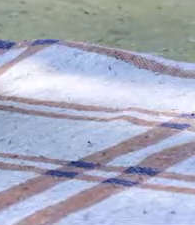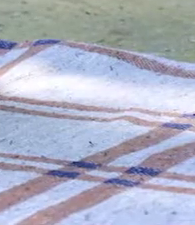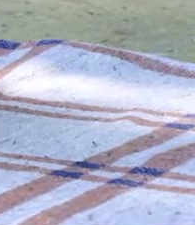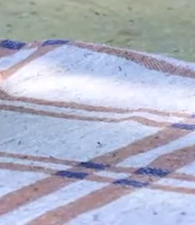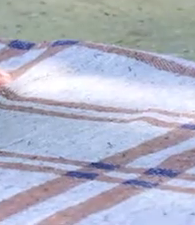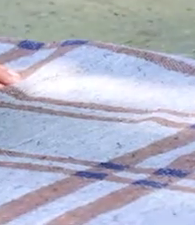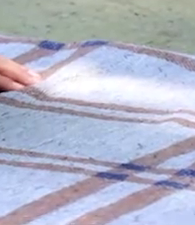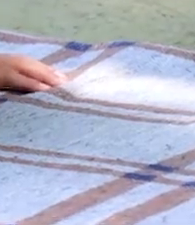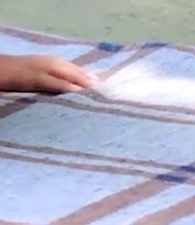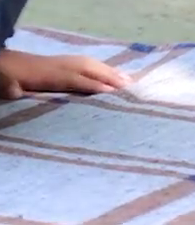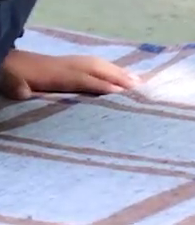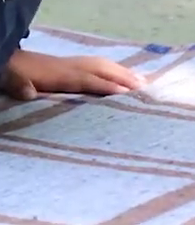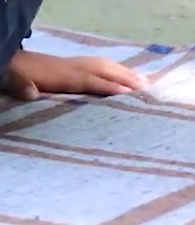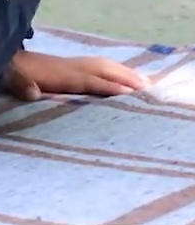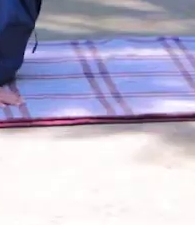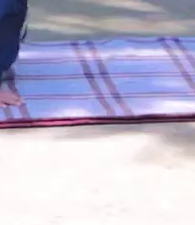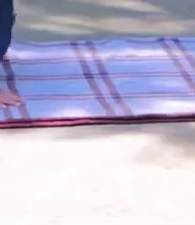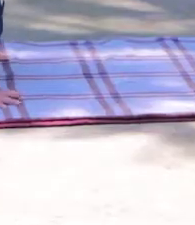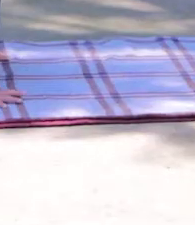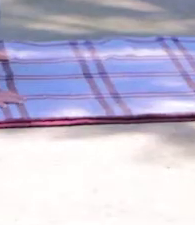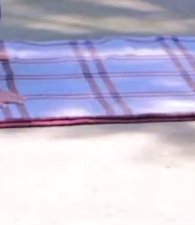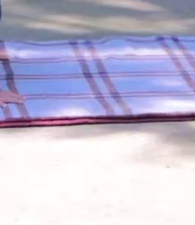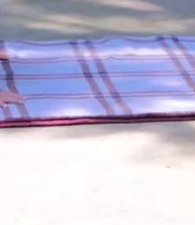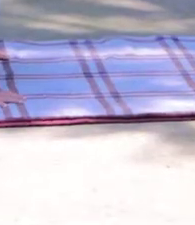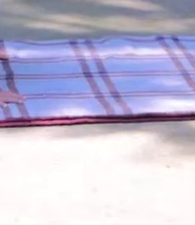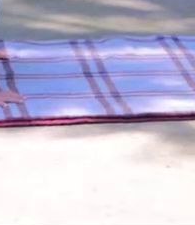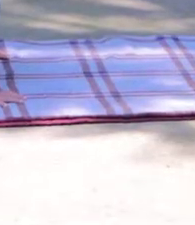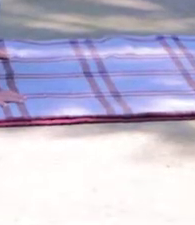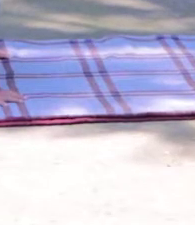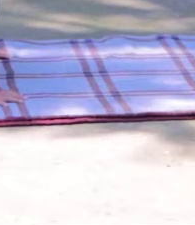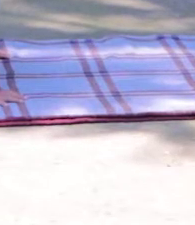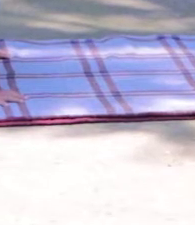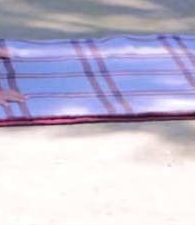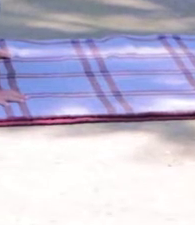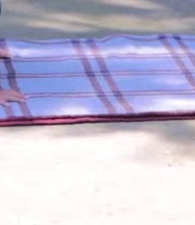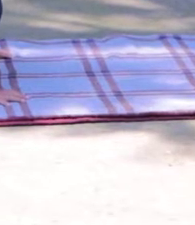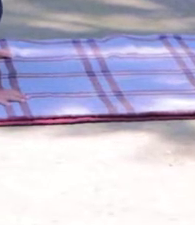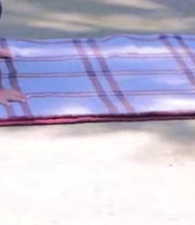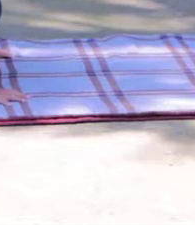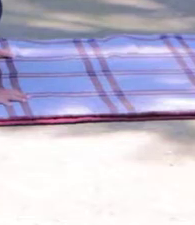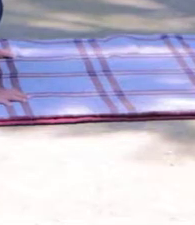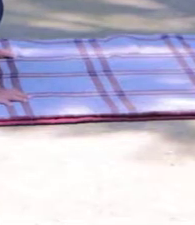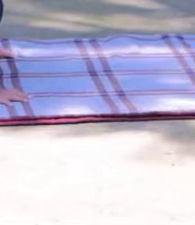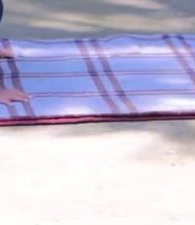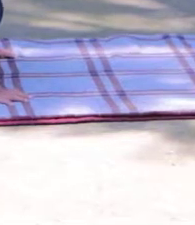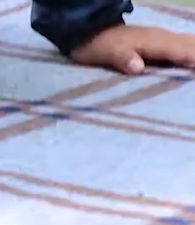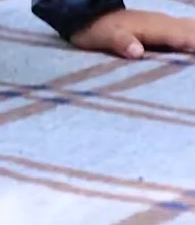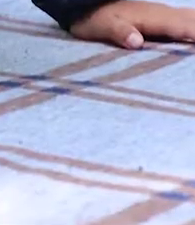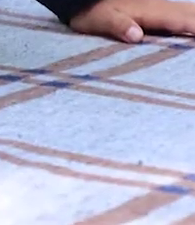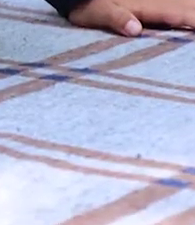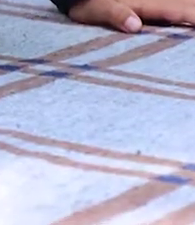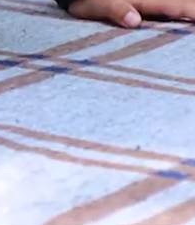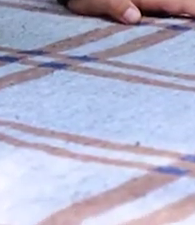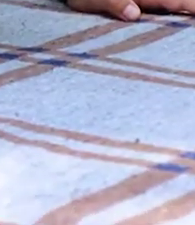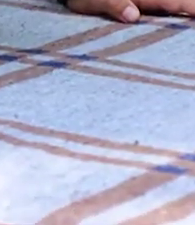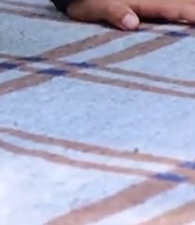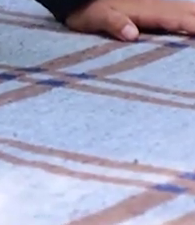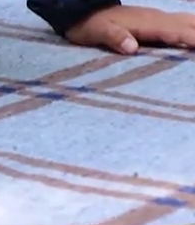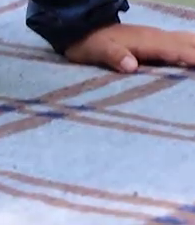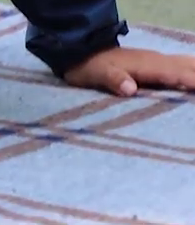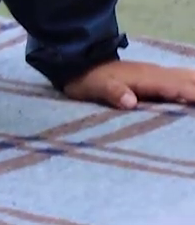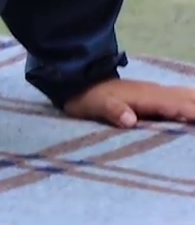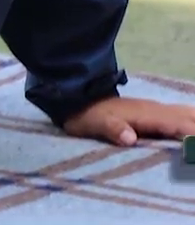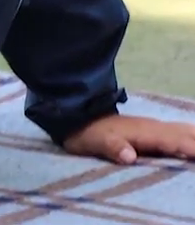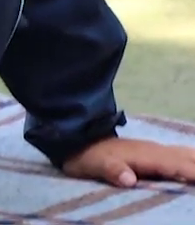Mantenemos extendidos los brazos. Ahí sostenido. Diez segundos. Respira. Respira.